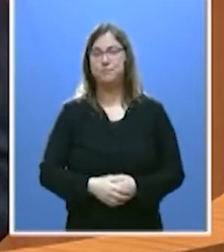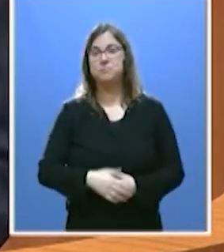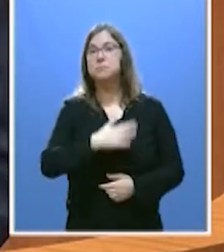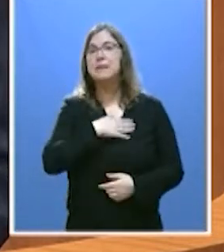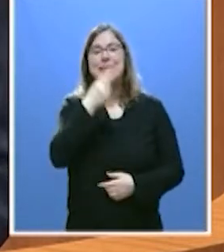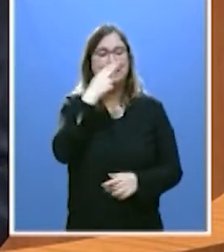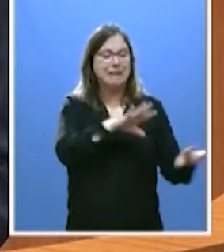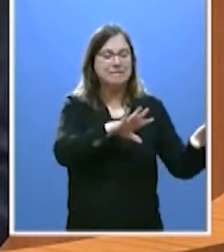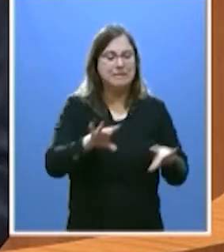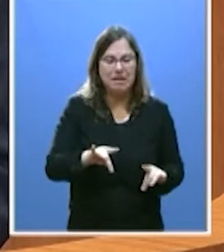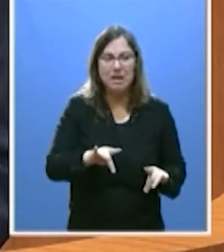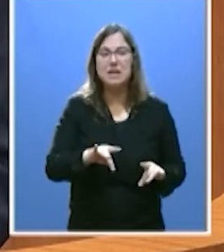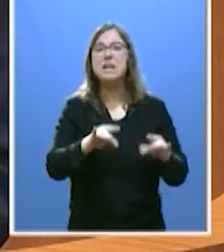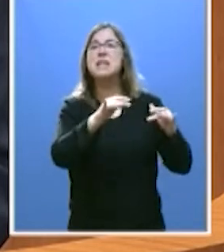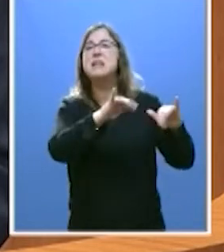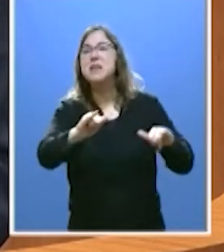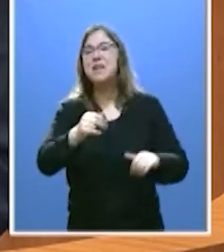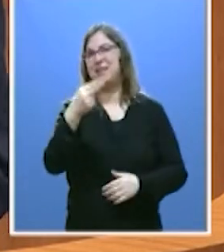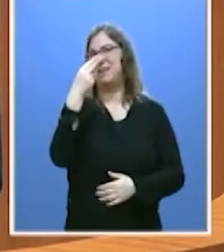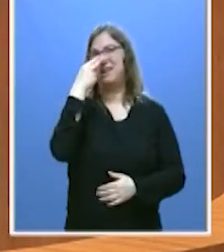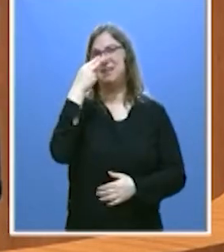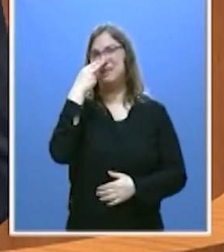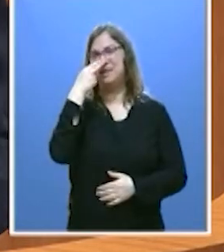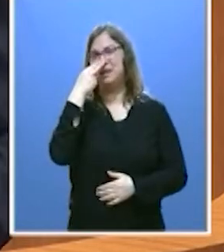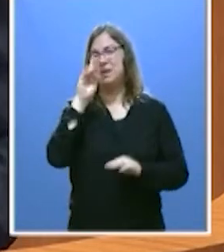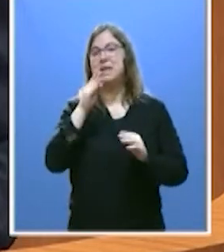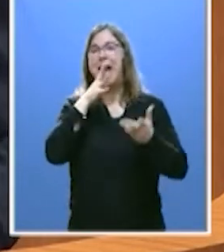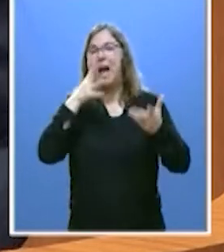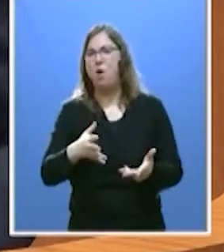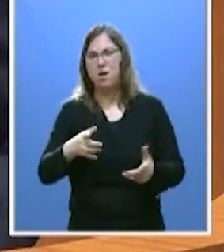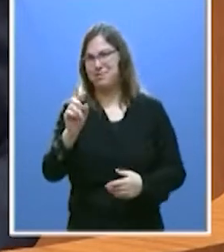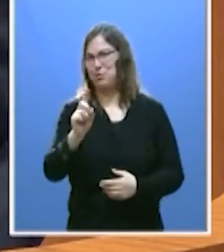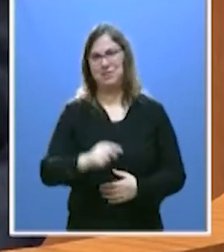intereses de esta tierra, ni los intereses de este momento.